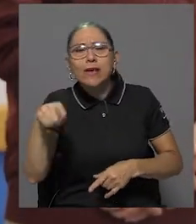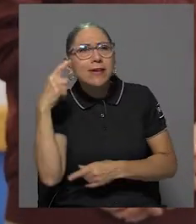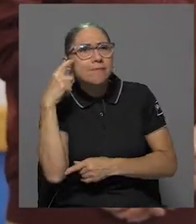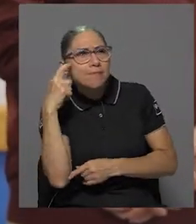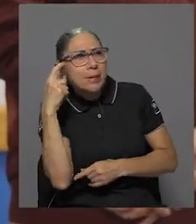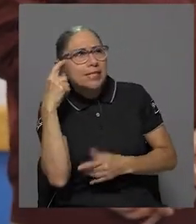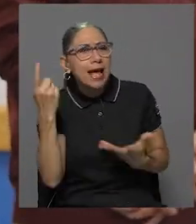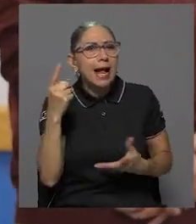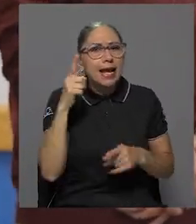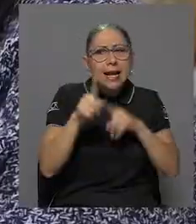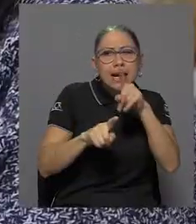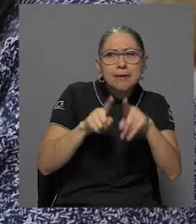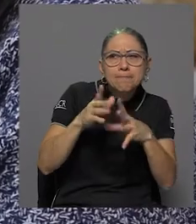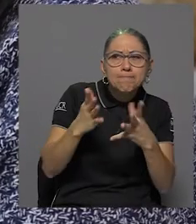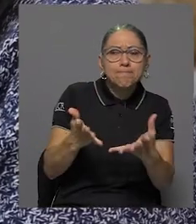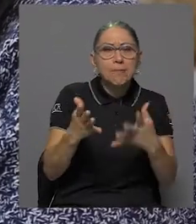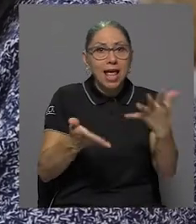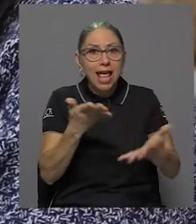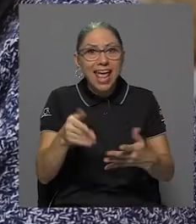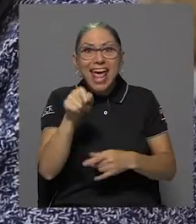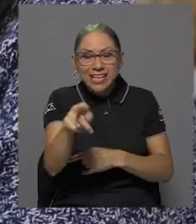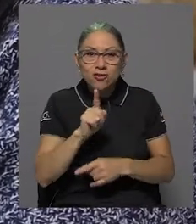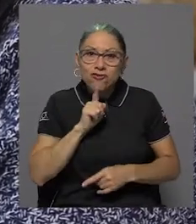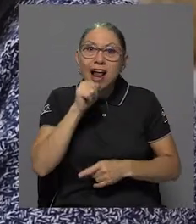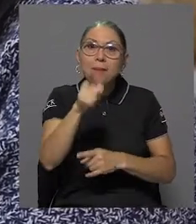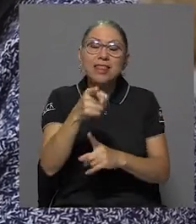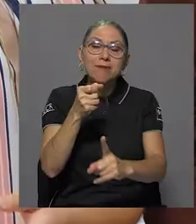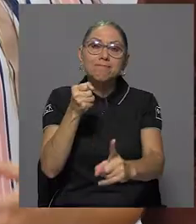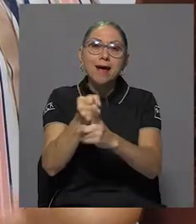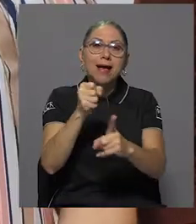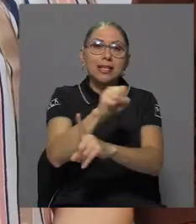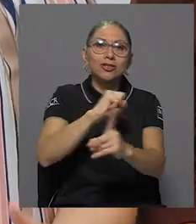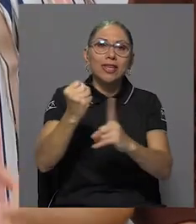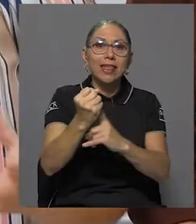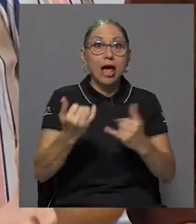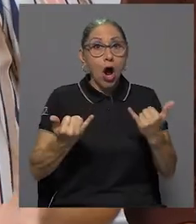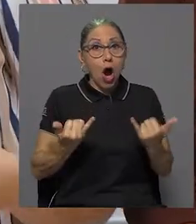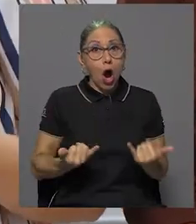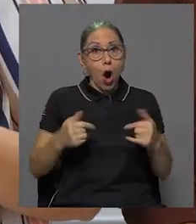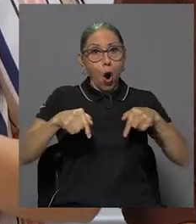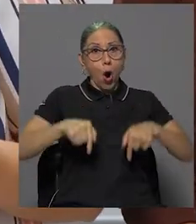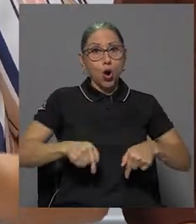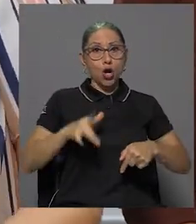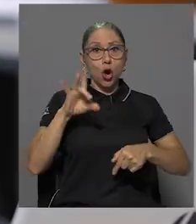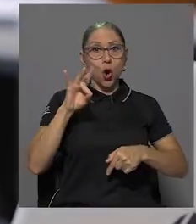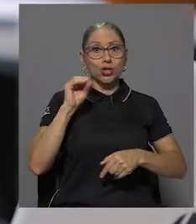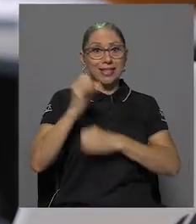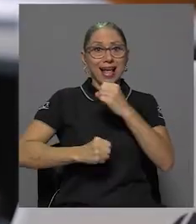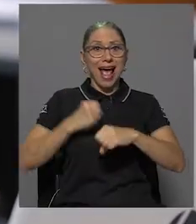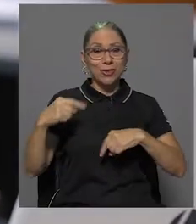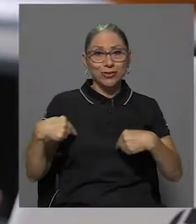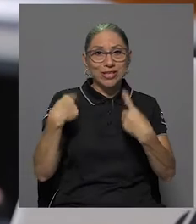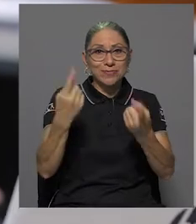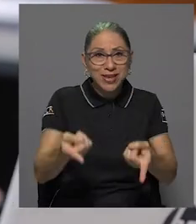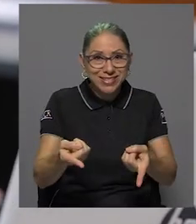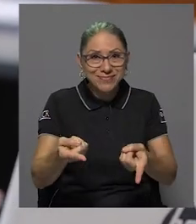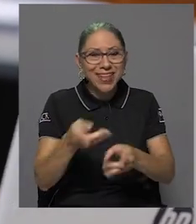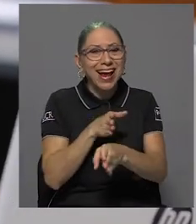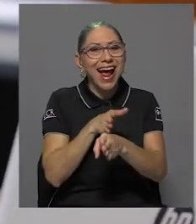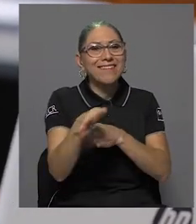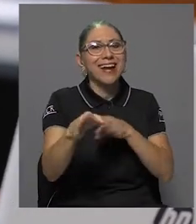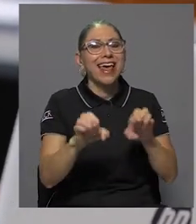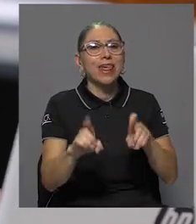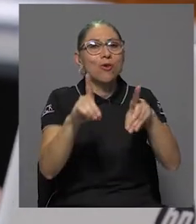pensar y preguntarse de todo, realmente eso tenga un efecto en la sociedad. Hoy, ocho décadas después, la carrera de educación